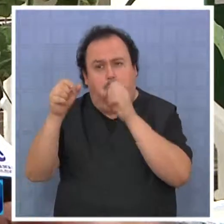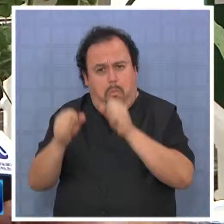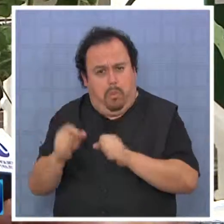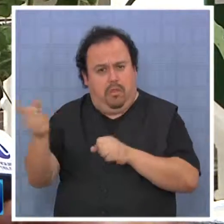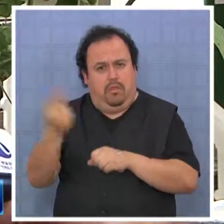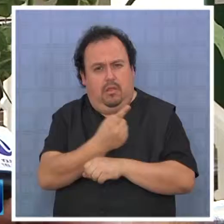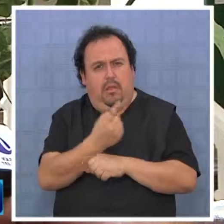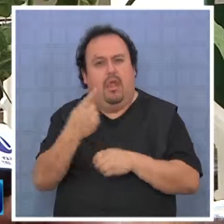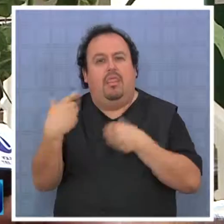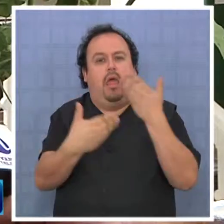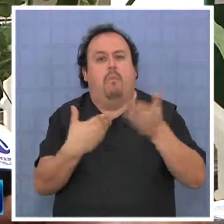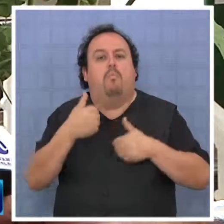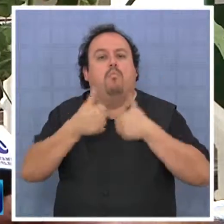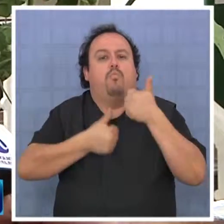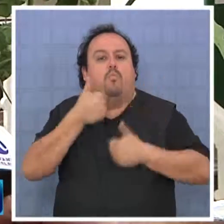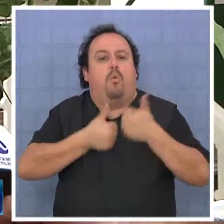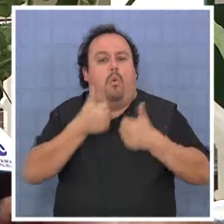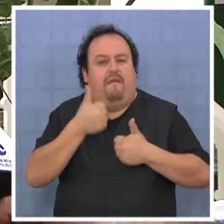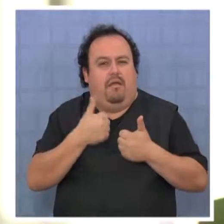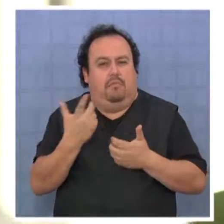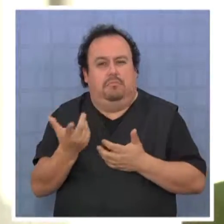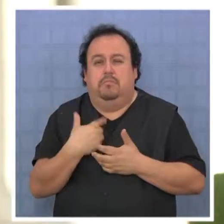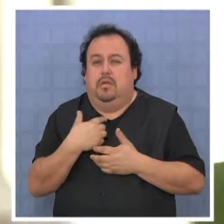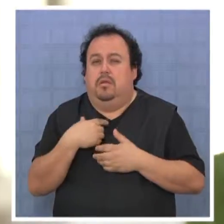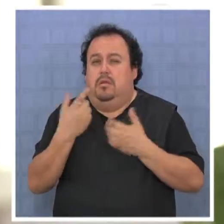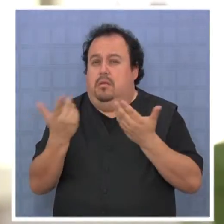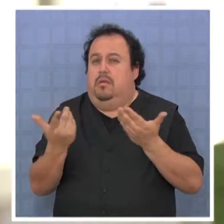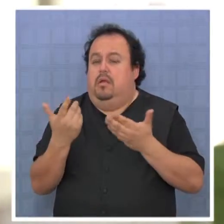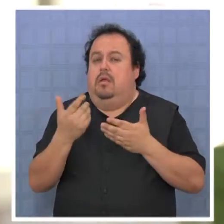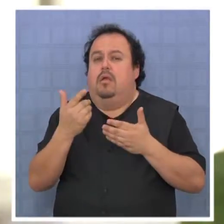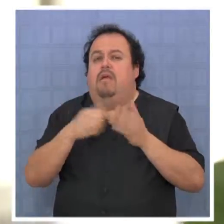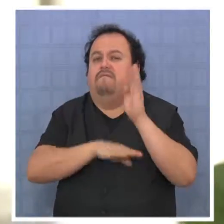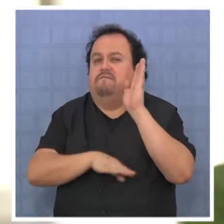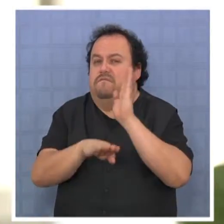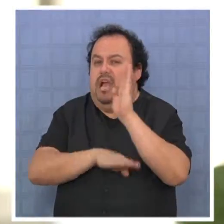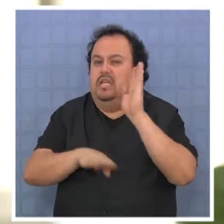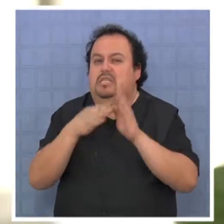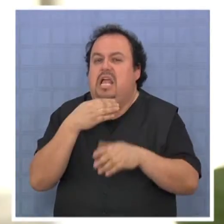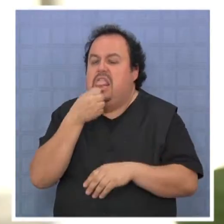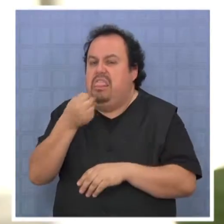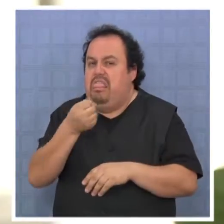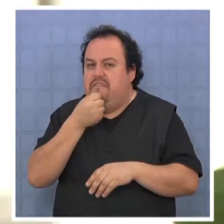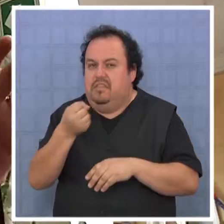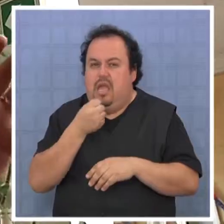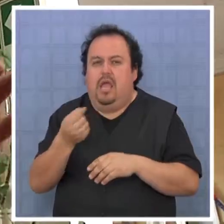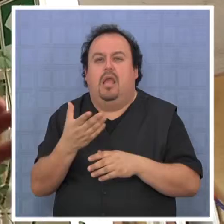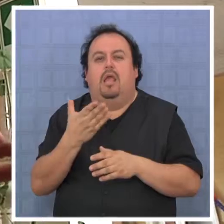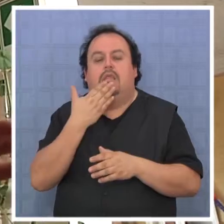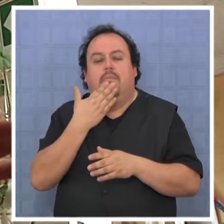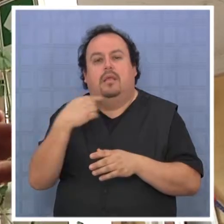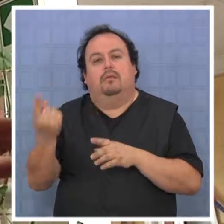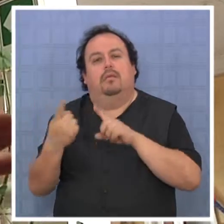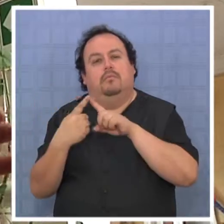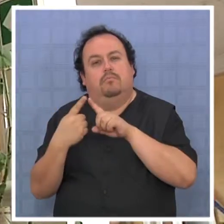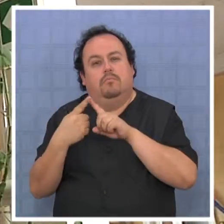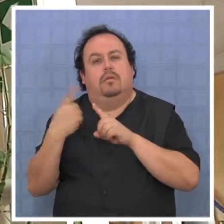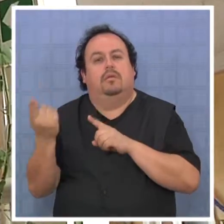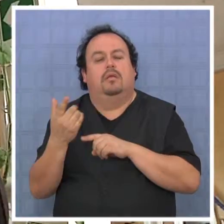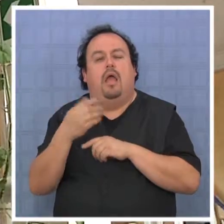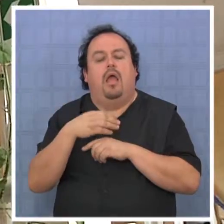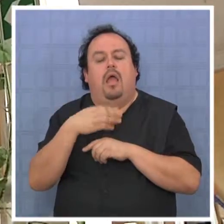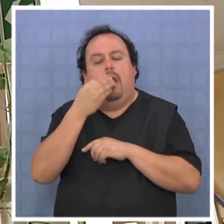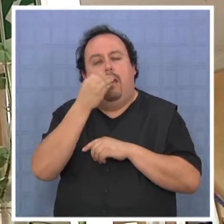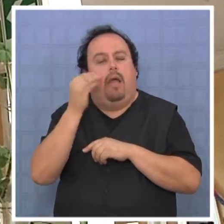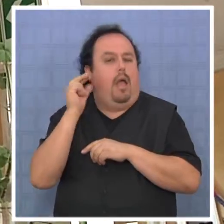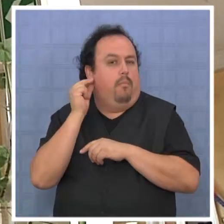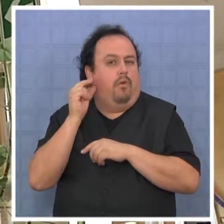público puedan acudir a dar los exámenes. Si me permite, los exámenes son en la básica, son una entrevista personal entre apoderados y alumnos con los